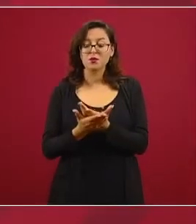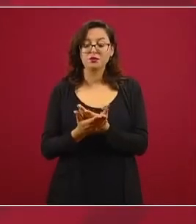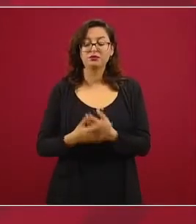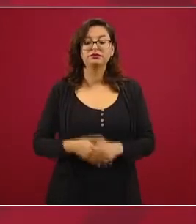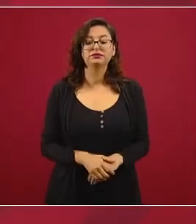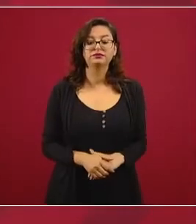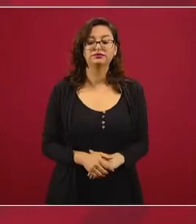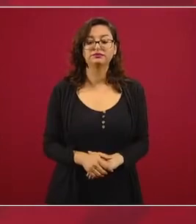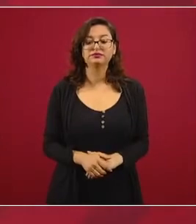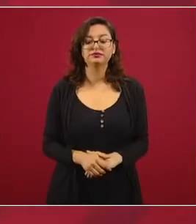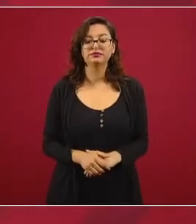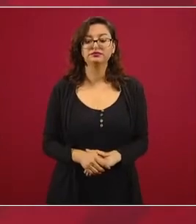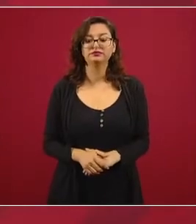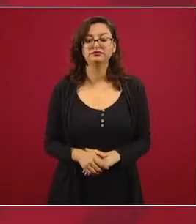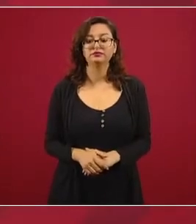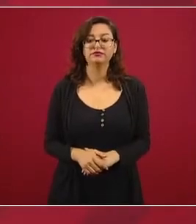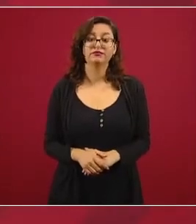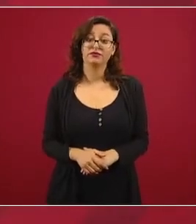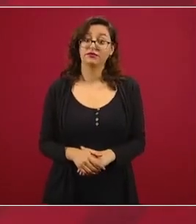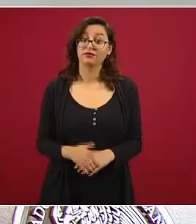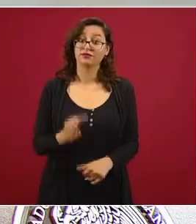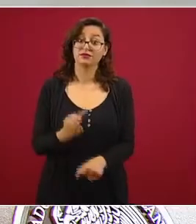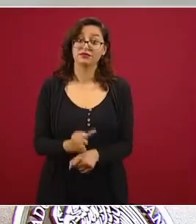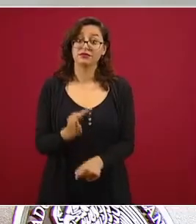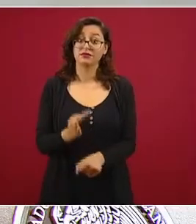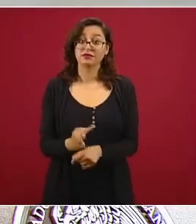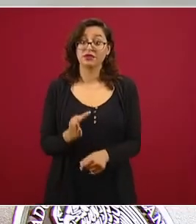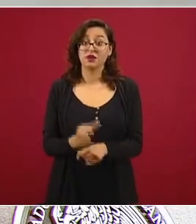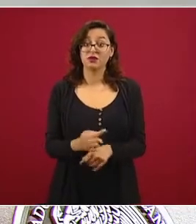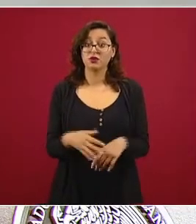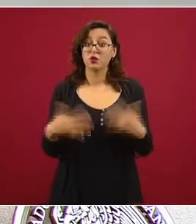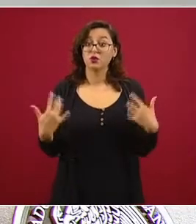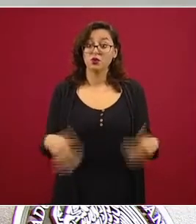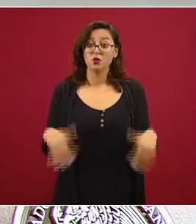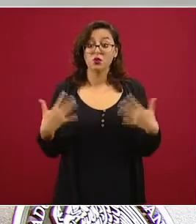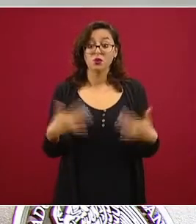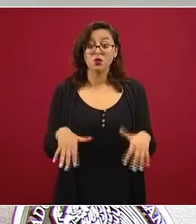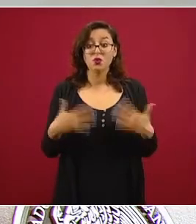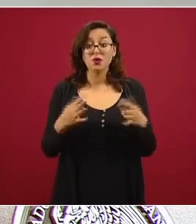Por eso hablo de que es un momento estelar.